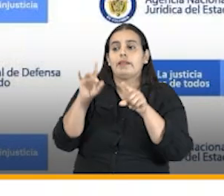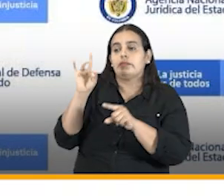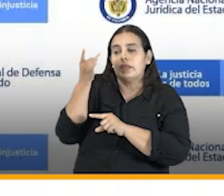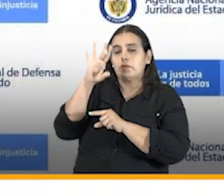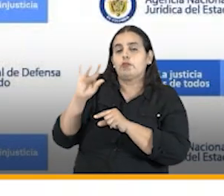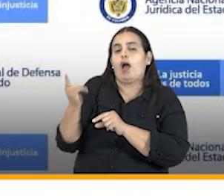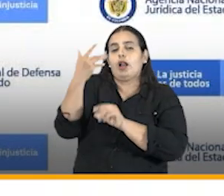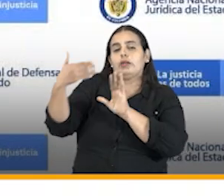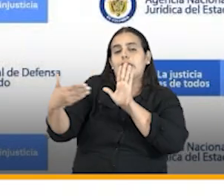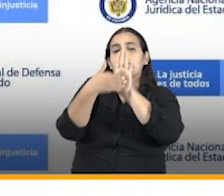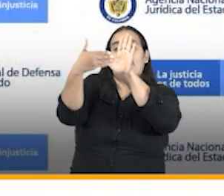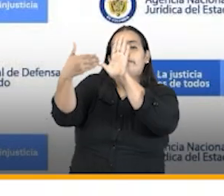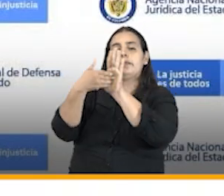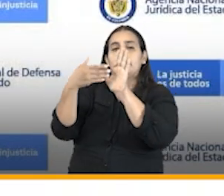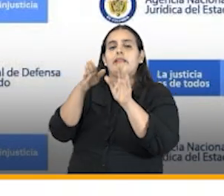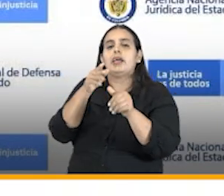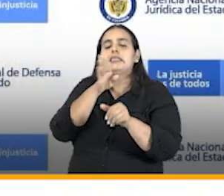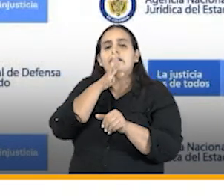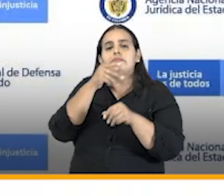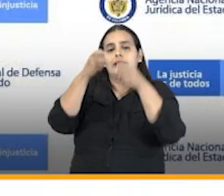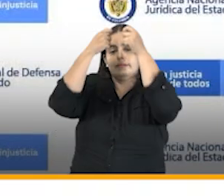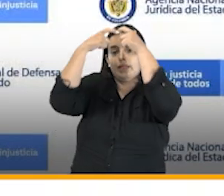más demandas en contra del Estado